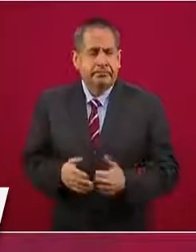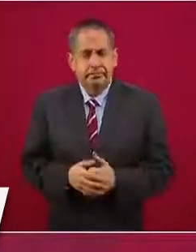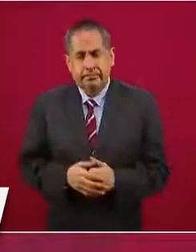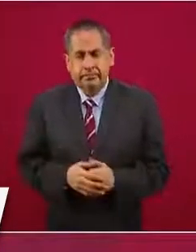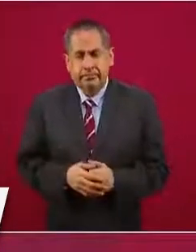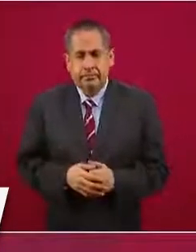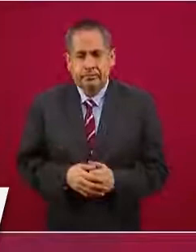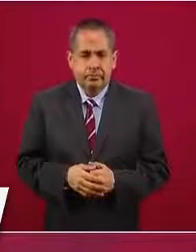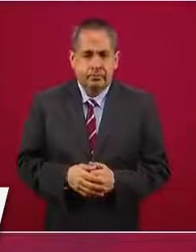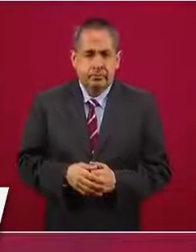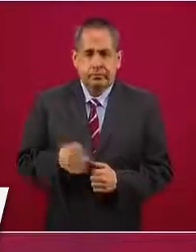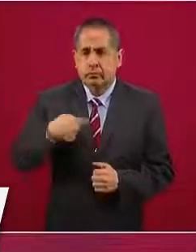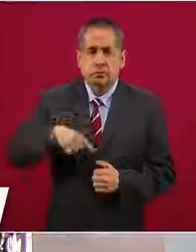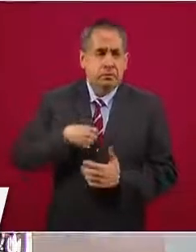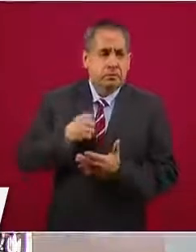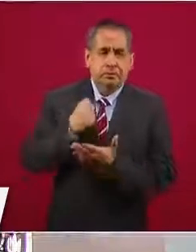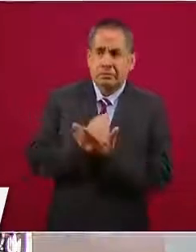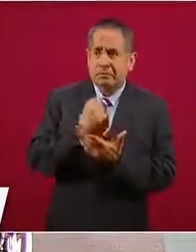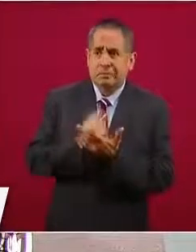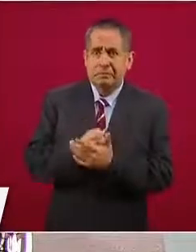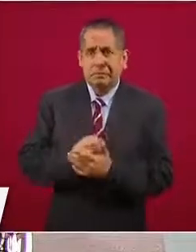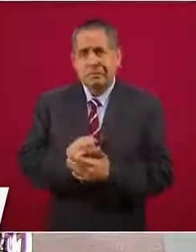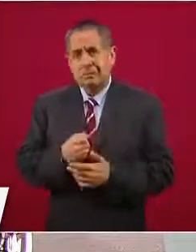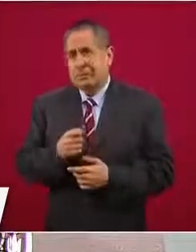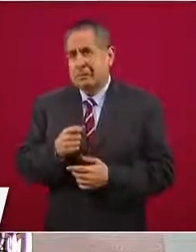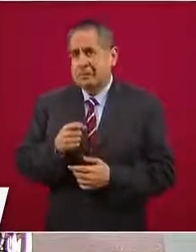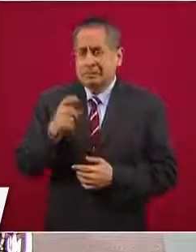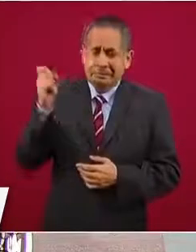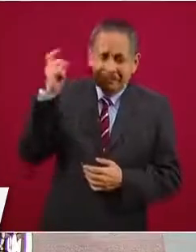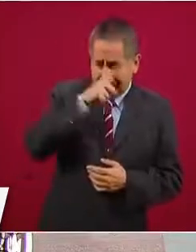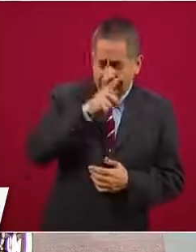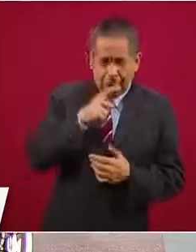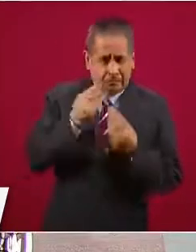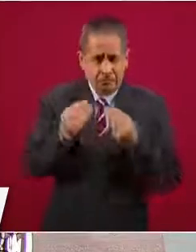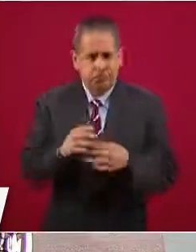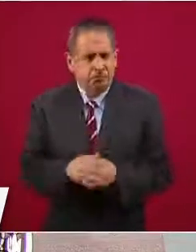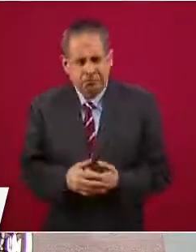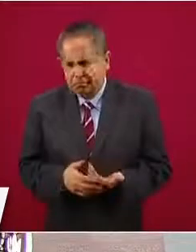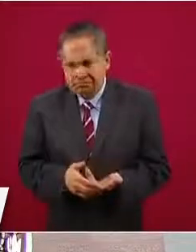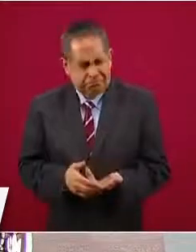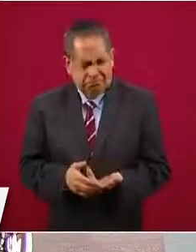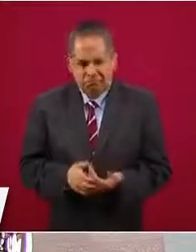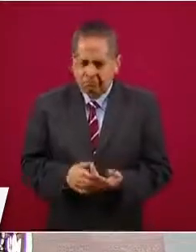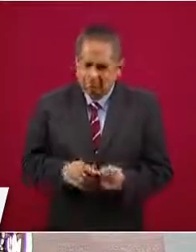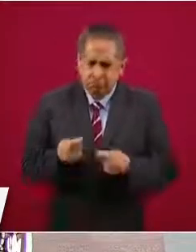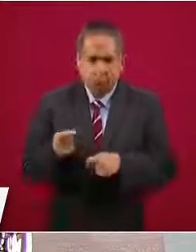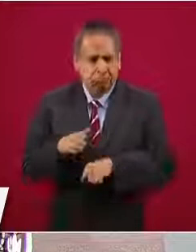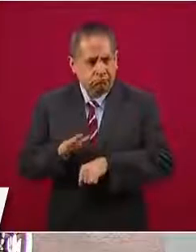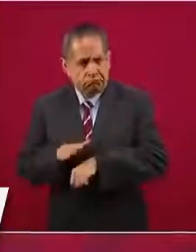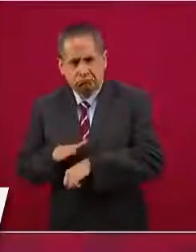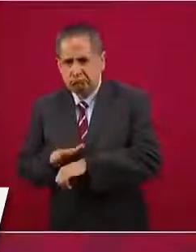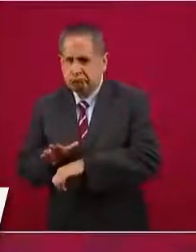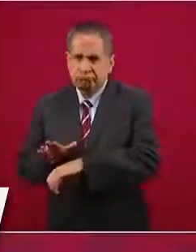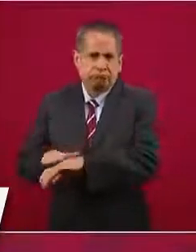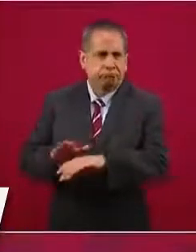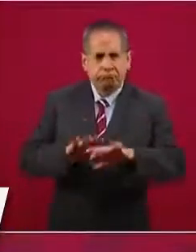exigiendo tanto sacrificio, se les está garantizando a todos